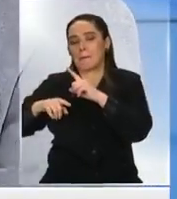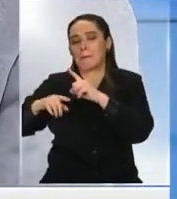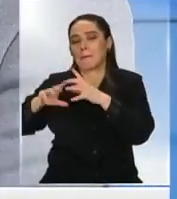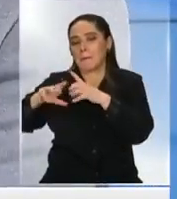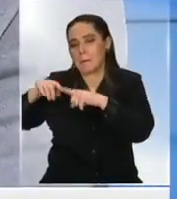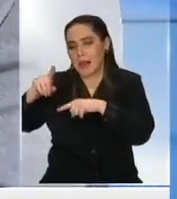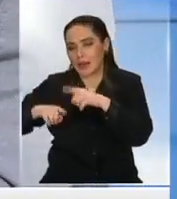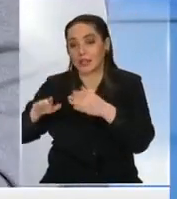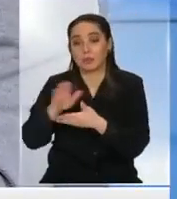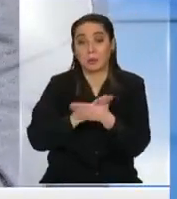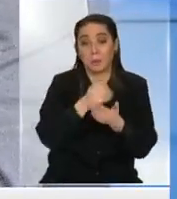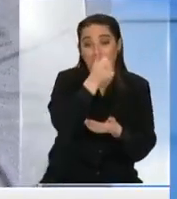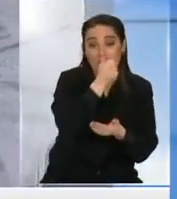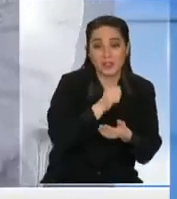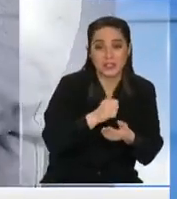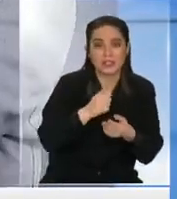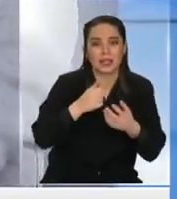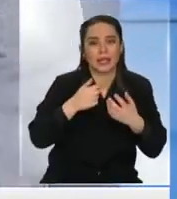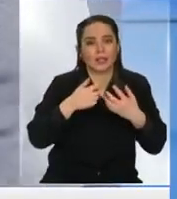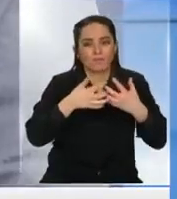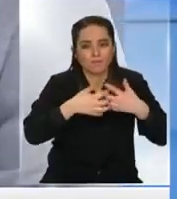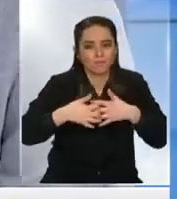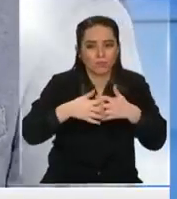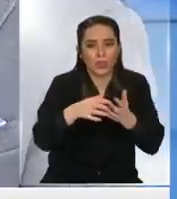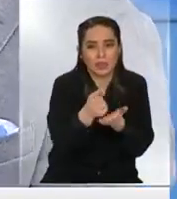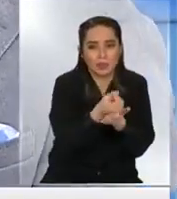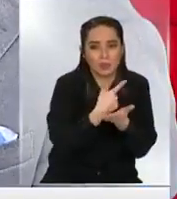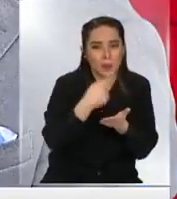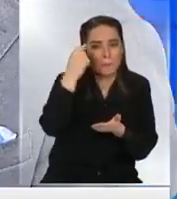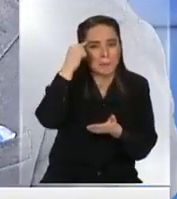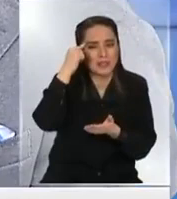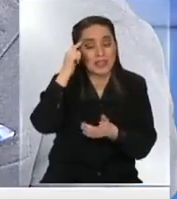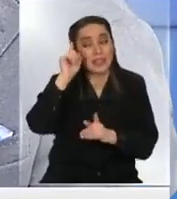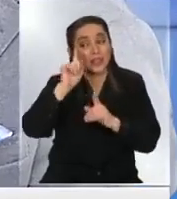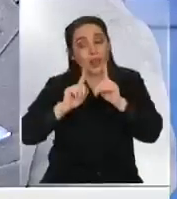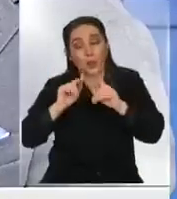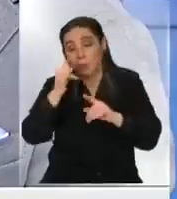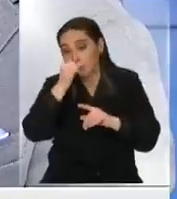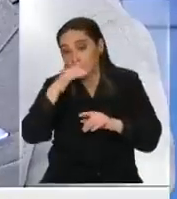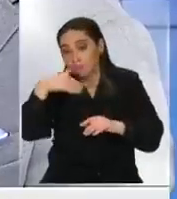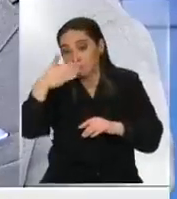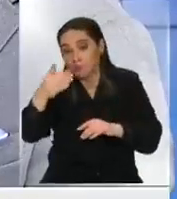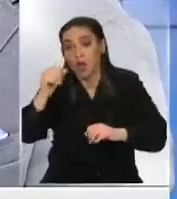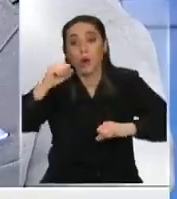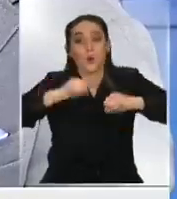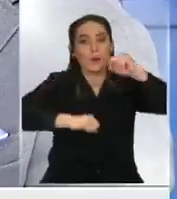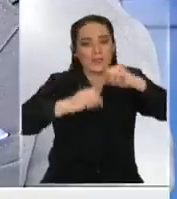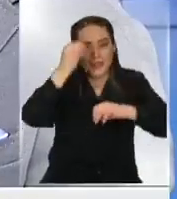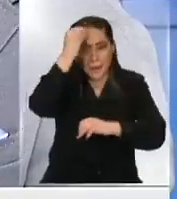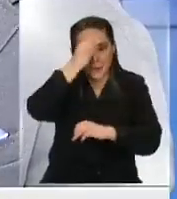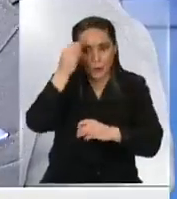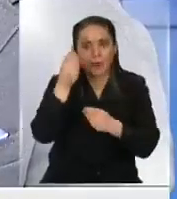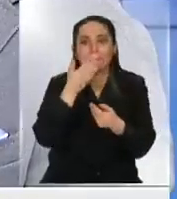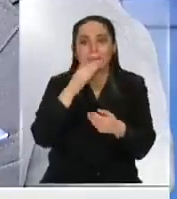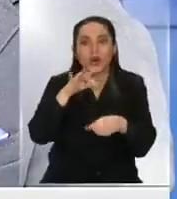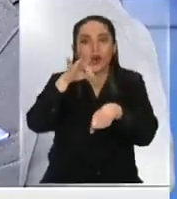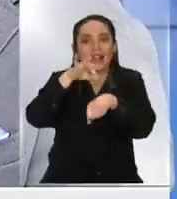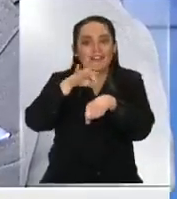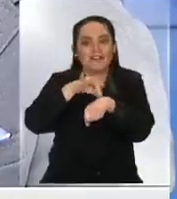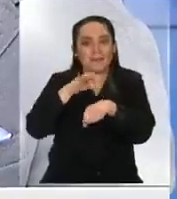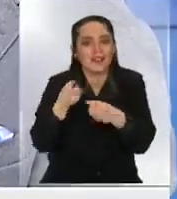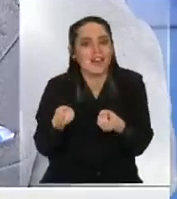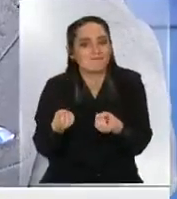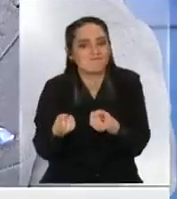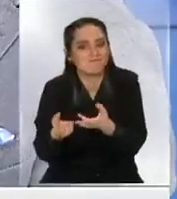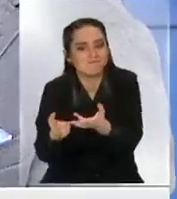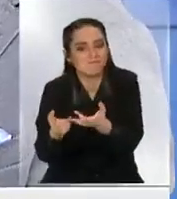privatizar la producción de medicamentos hace pensar en que algún minuto una empresa pudiera estar preocupada de generar enfermedades para vender sus